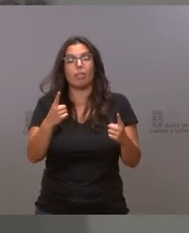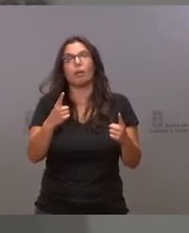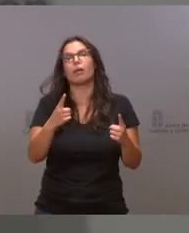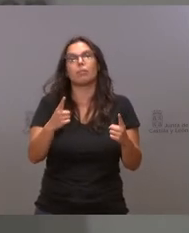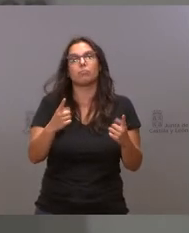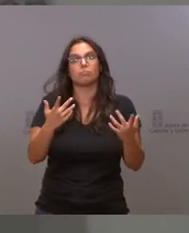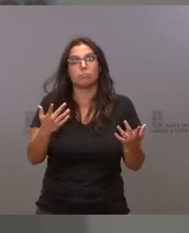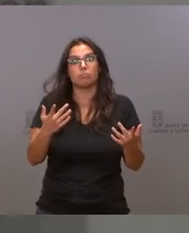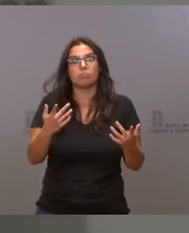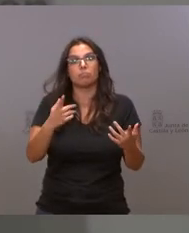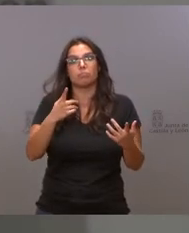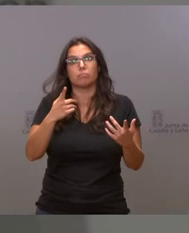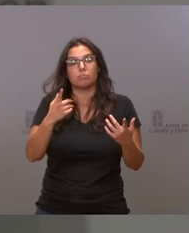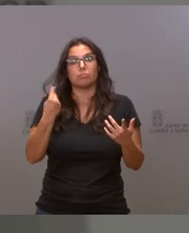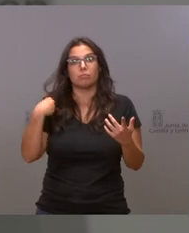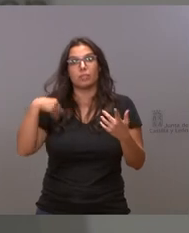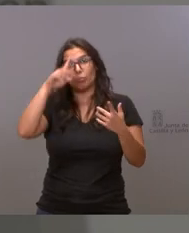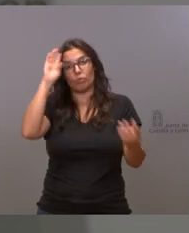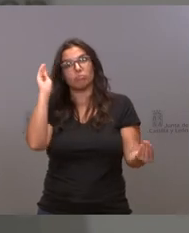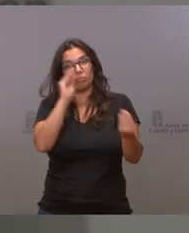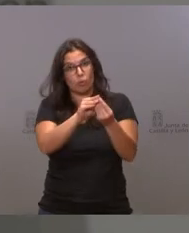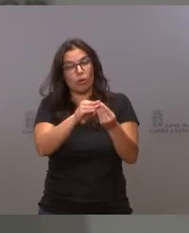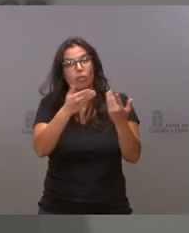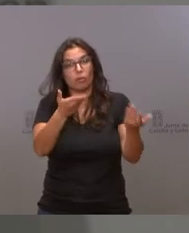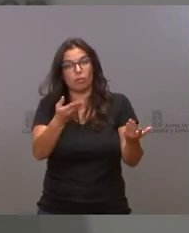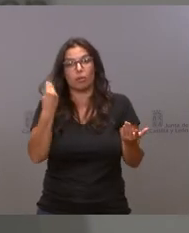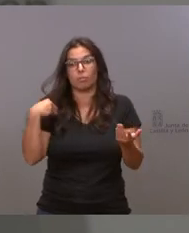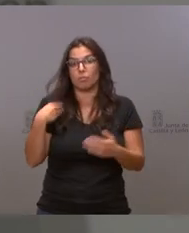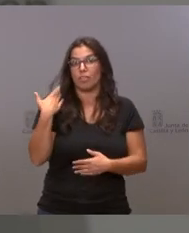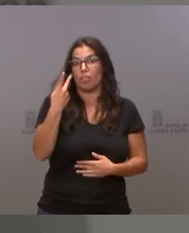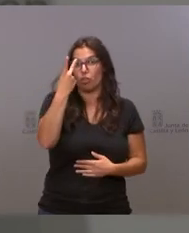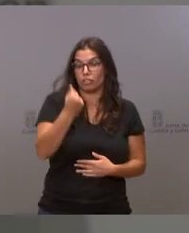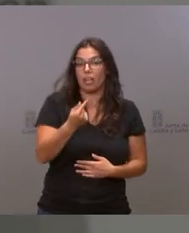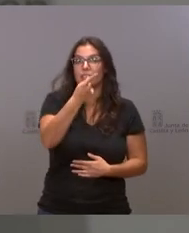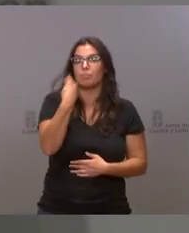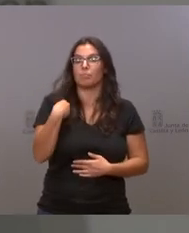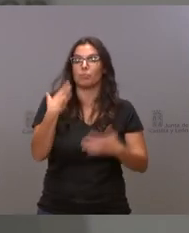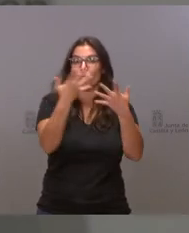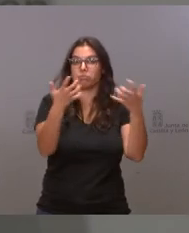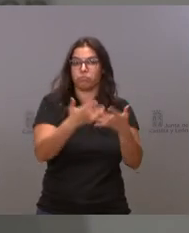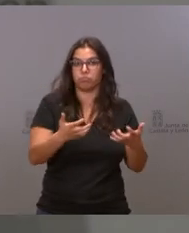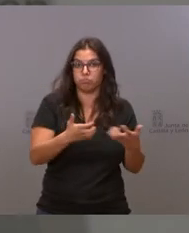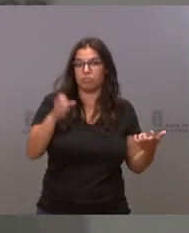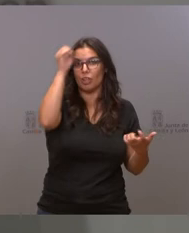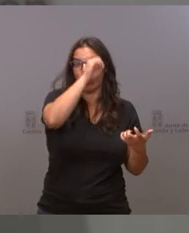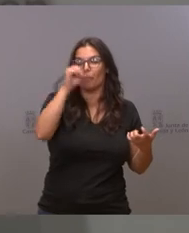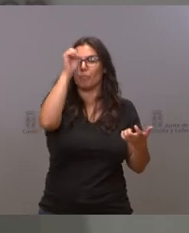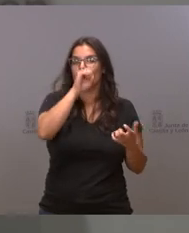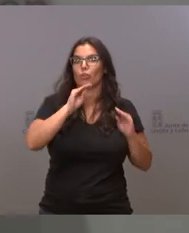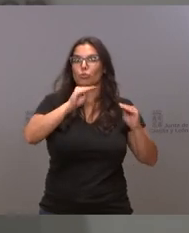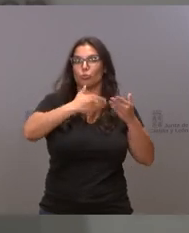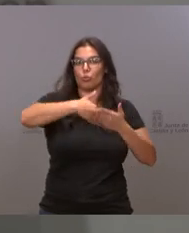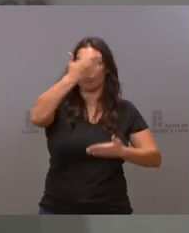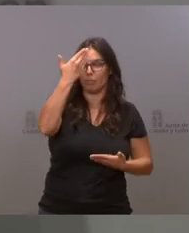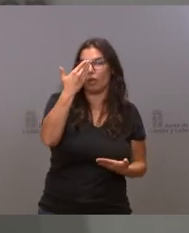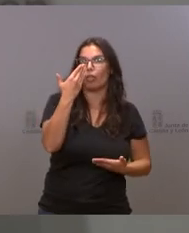estamos muy de acuerdos con la editorial de su periódico de hace 48 horas sobre el señor Tudanca. No se me desmaye.